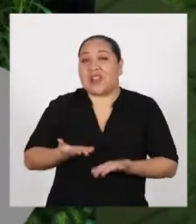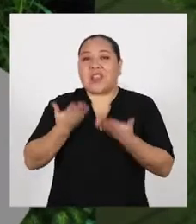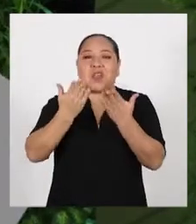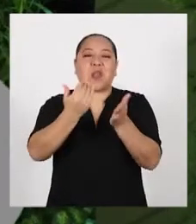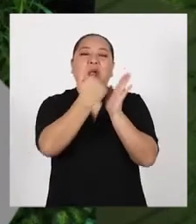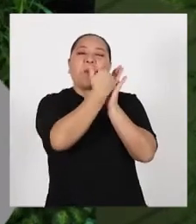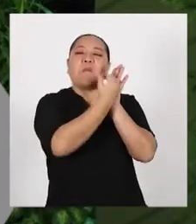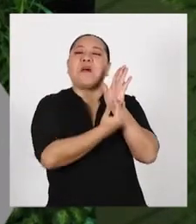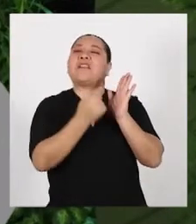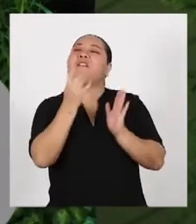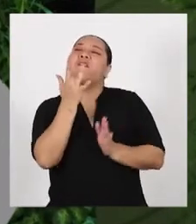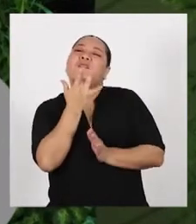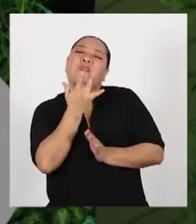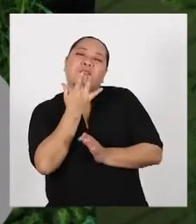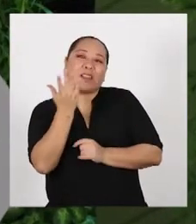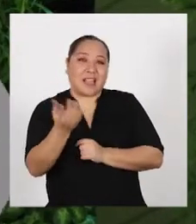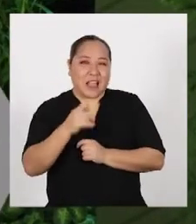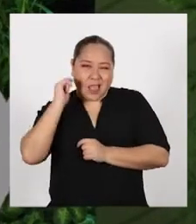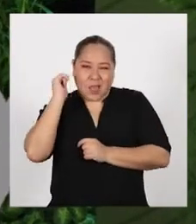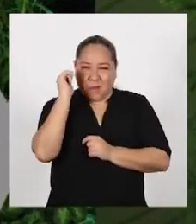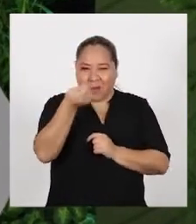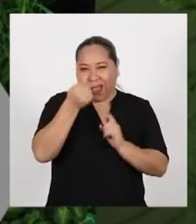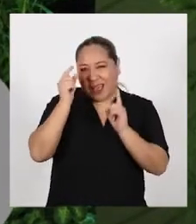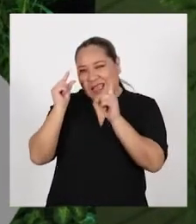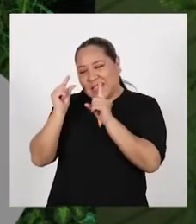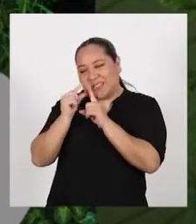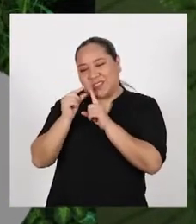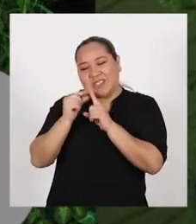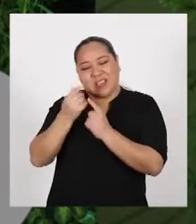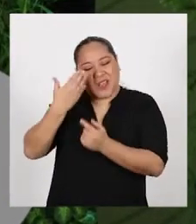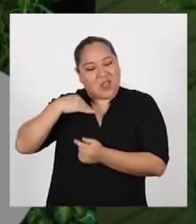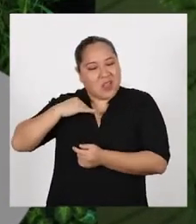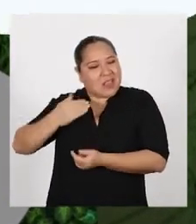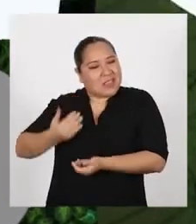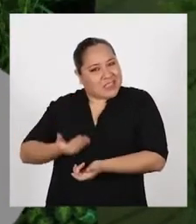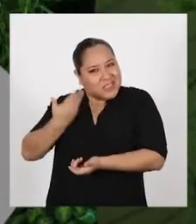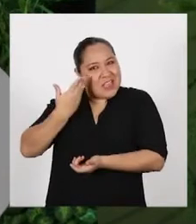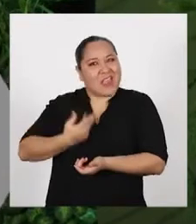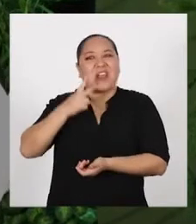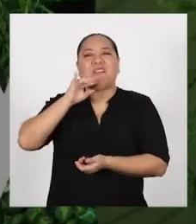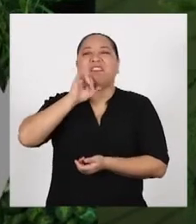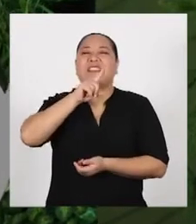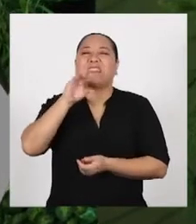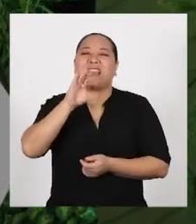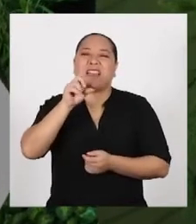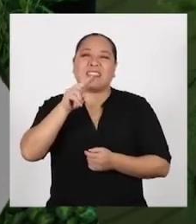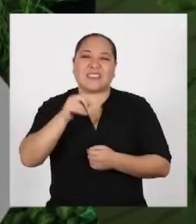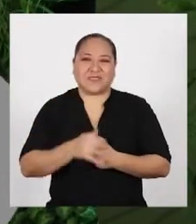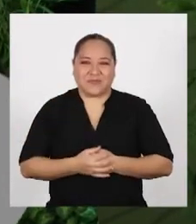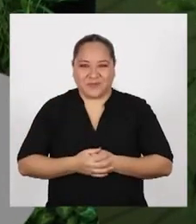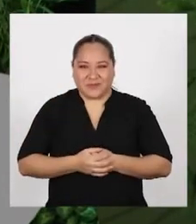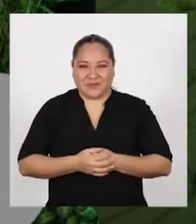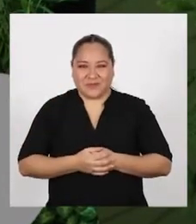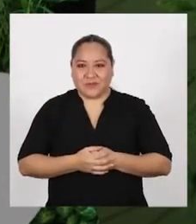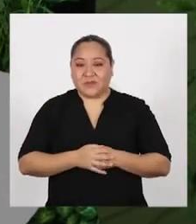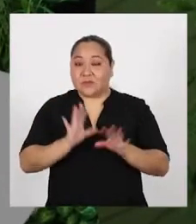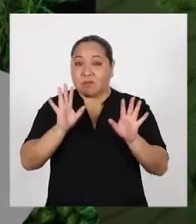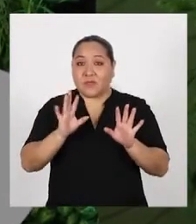eso les traigo su segmento favorito ¡La magia de las palabras con la señora Vizcacha!